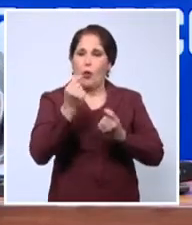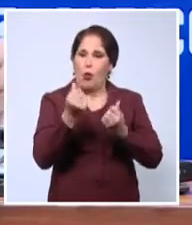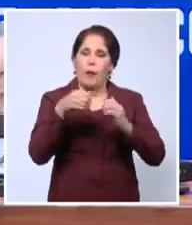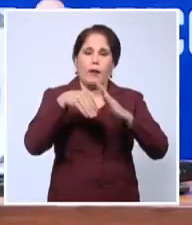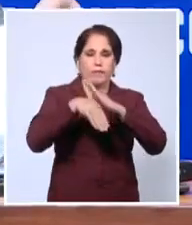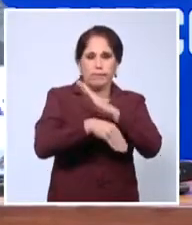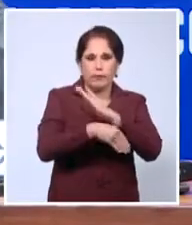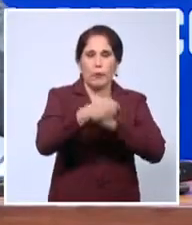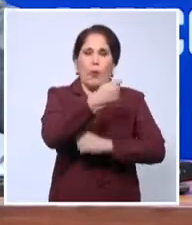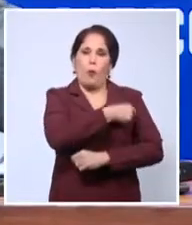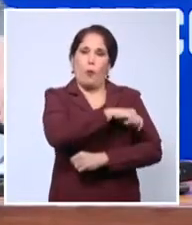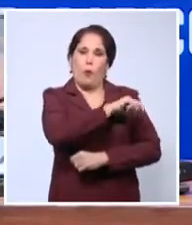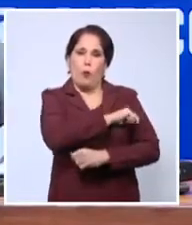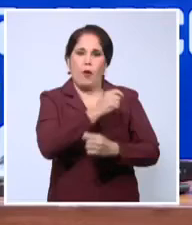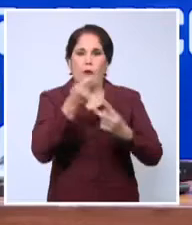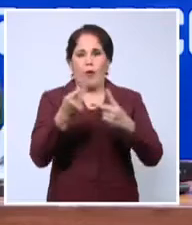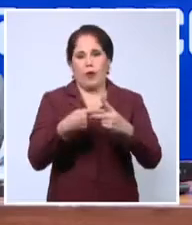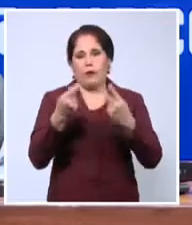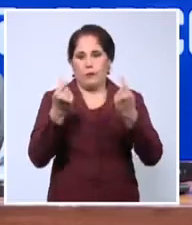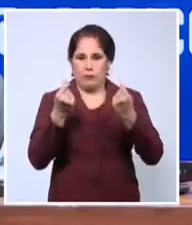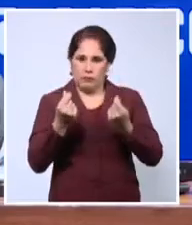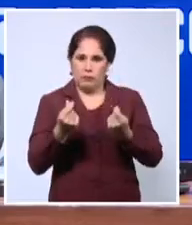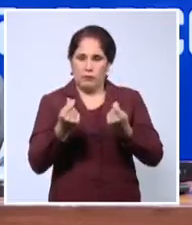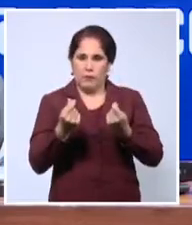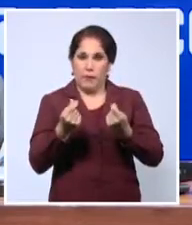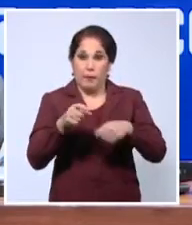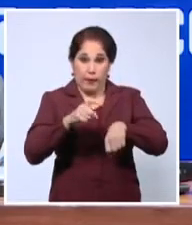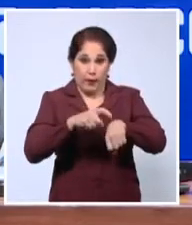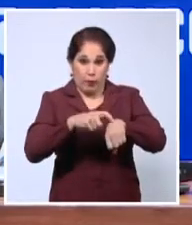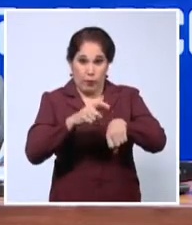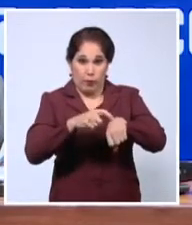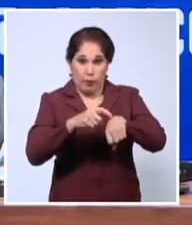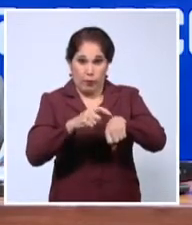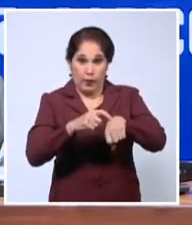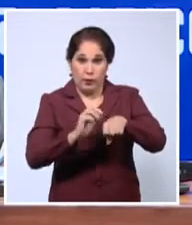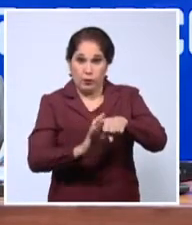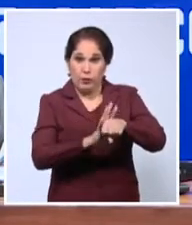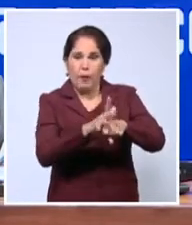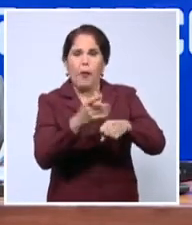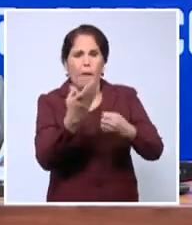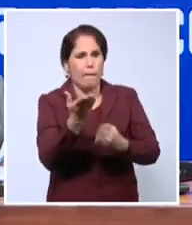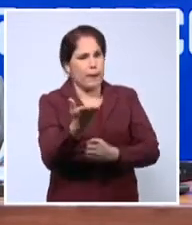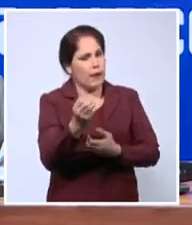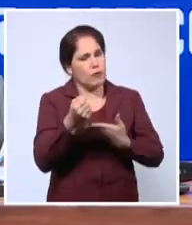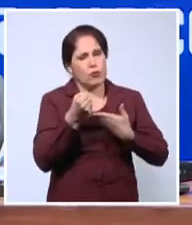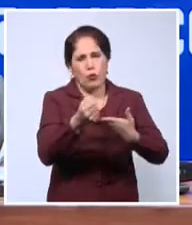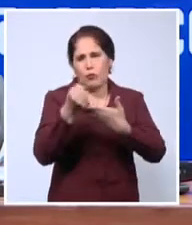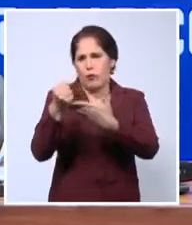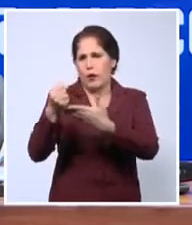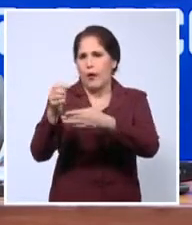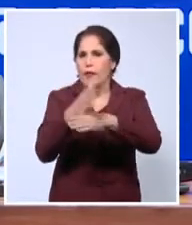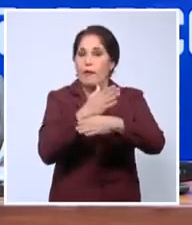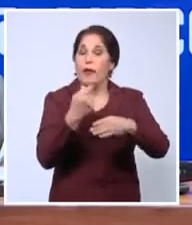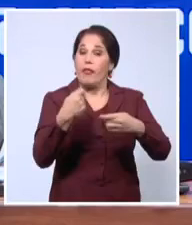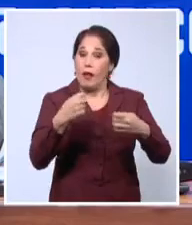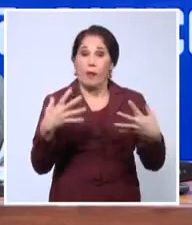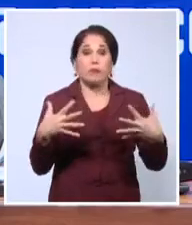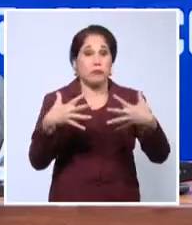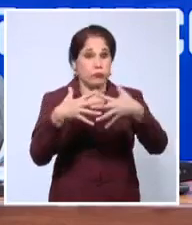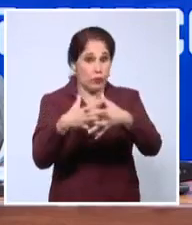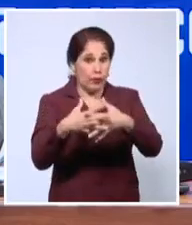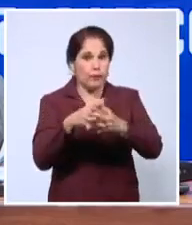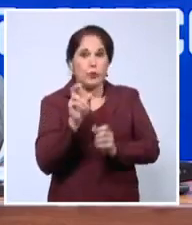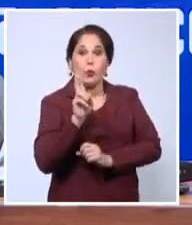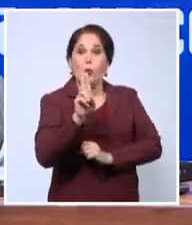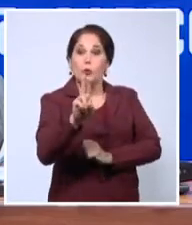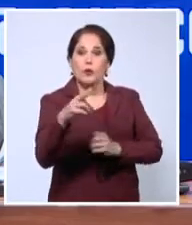y nuestras economías. En tiempos que demandan más solidaridad, cooperación y unidad, urge